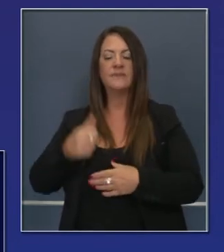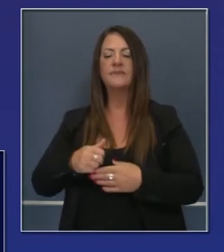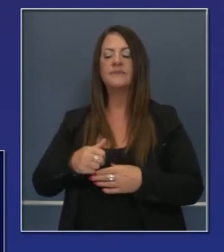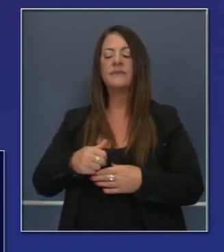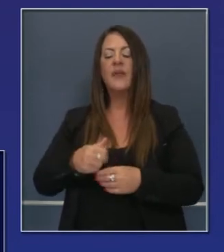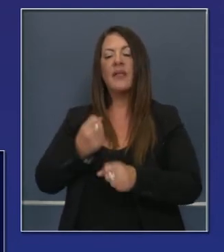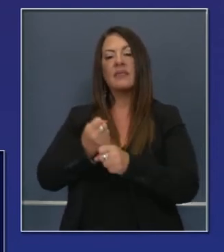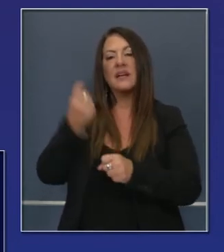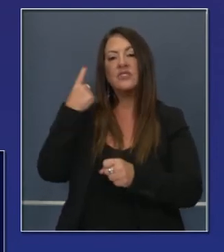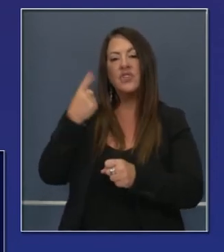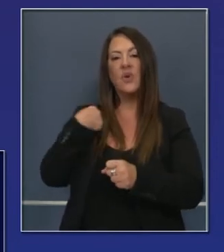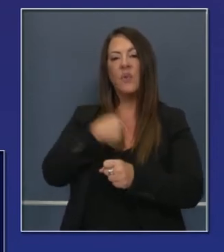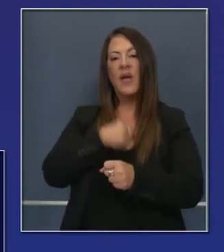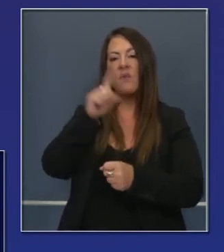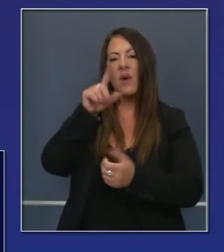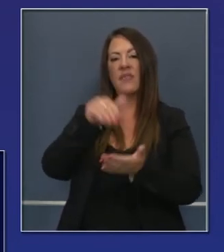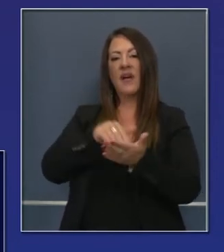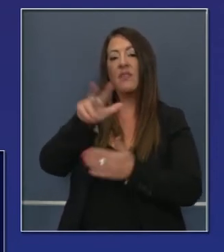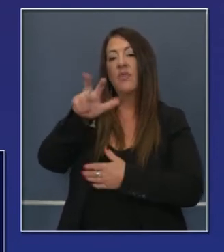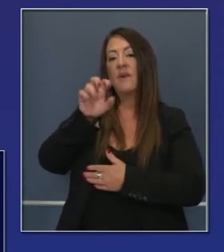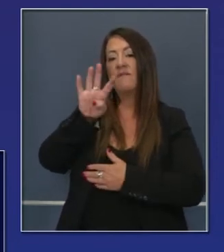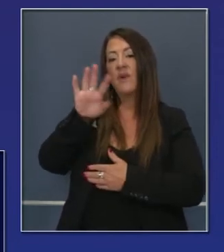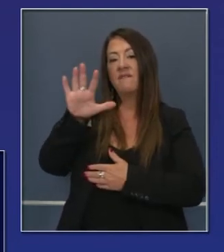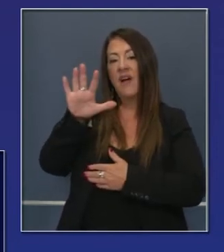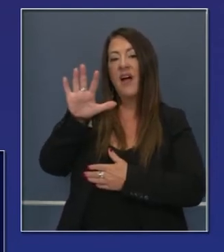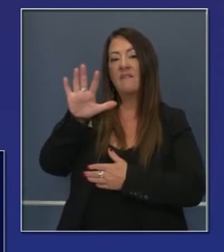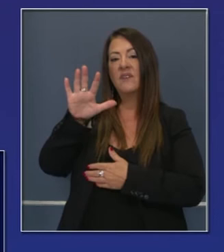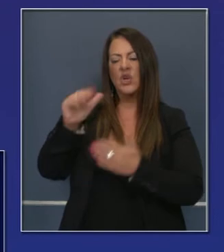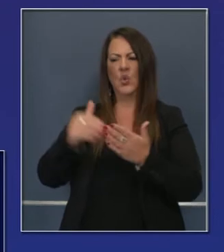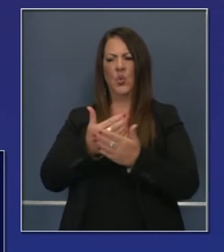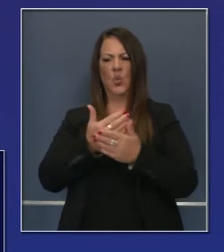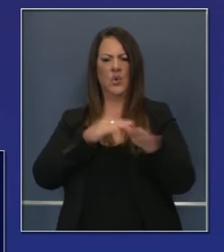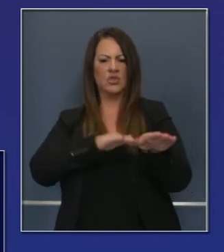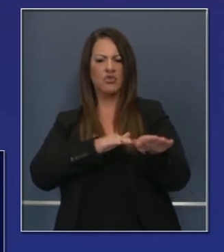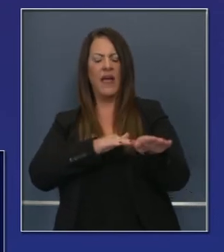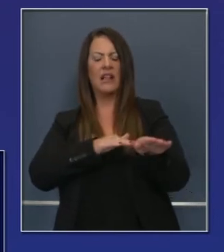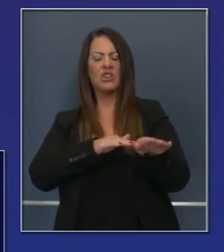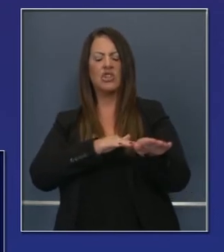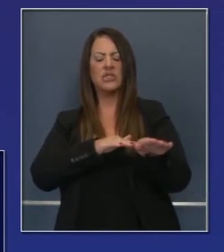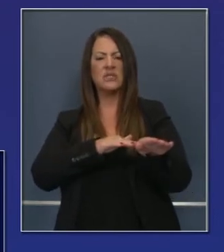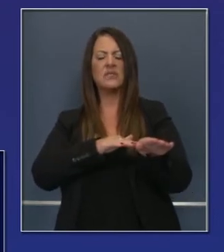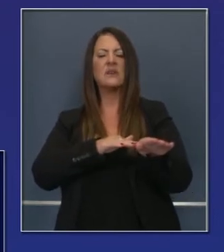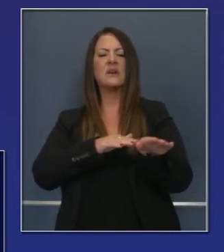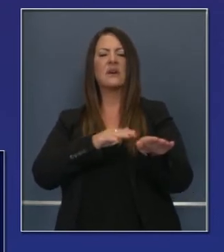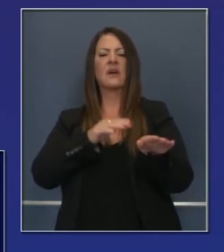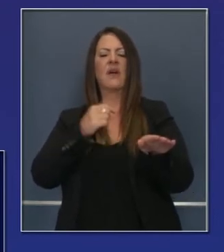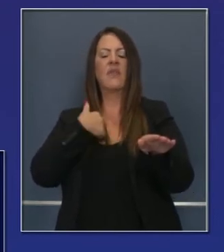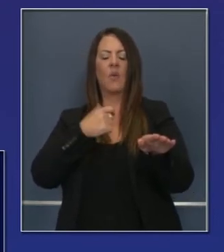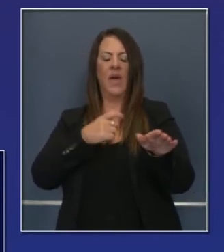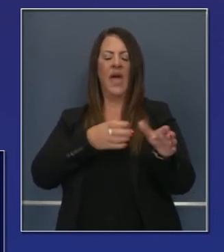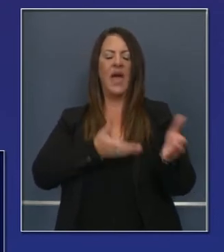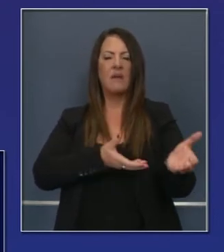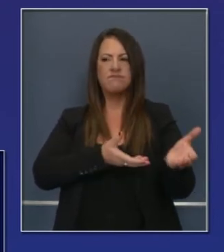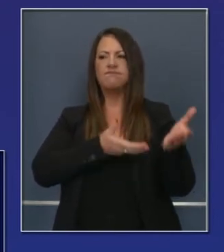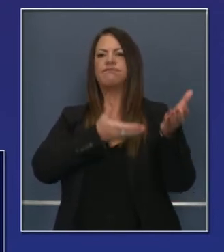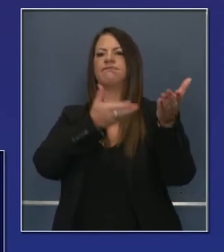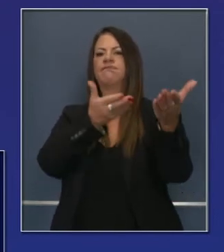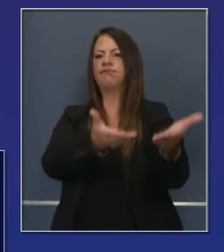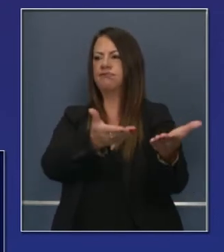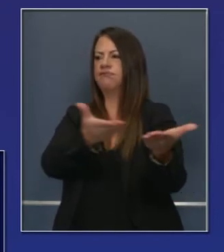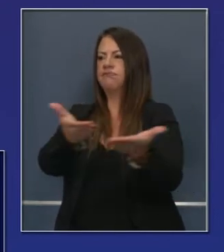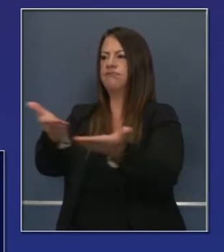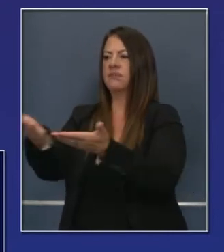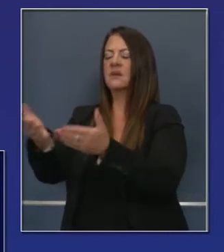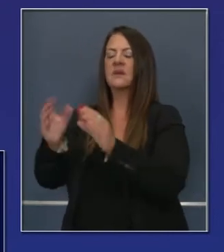Hemos tenido más puntos de acceso que son 1,345 casas rodantes que pudimos preparar para